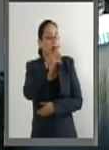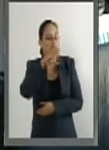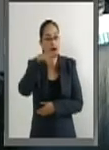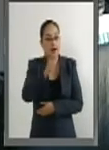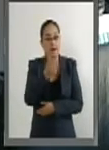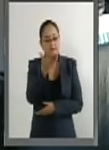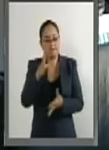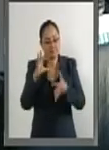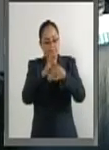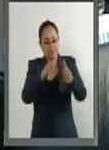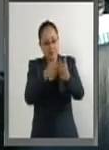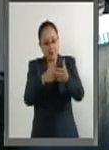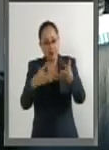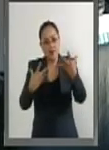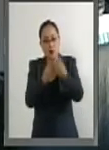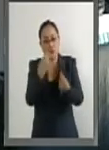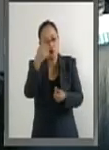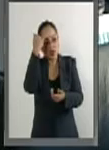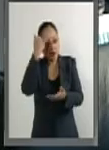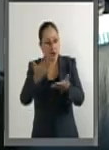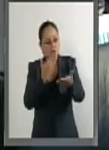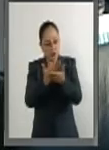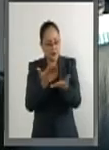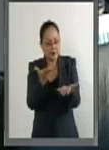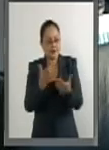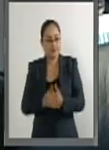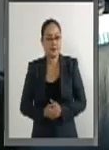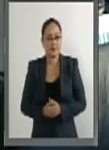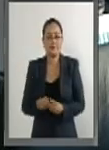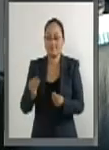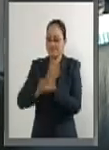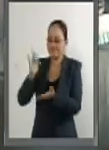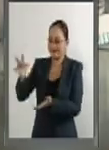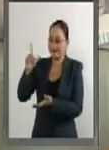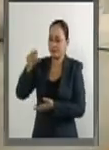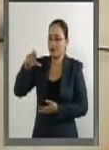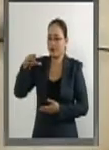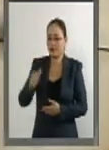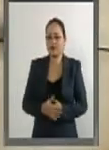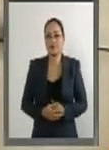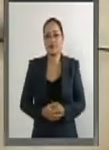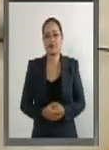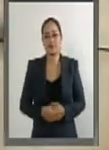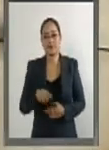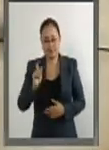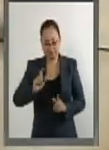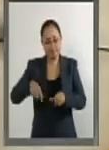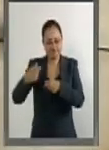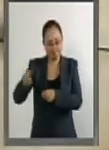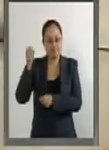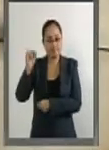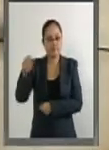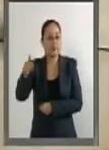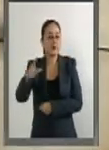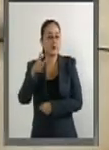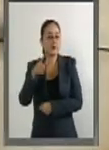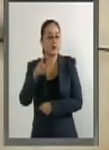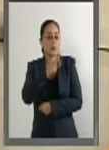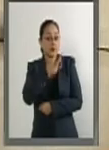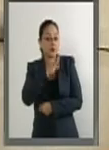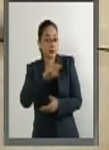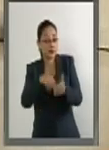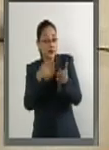iniciativa de corazón y con mucho ánimo. Es de conceder el que la senadora Barro pueda